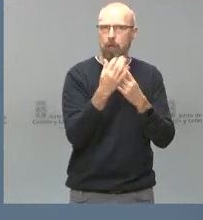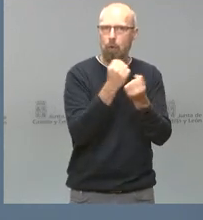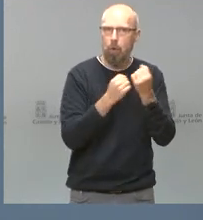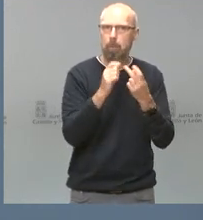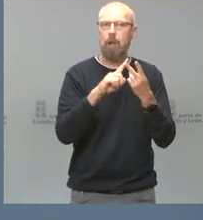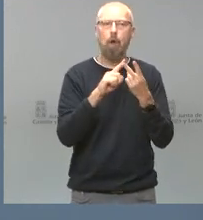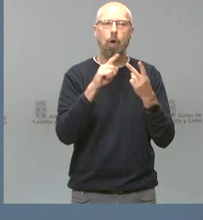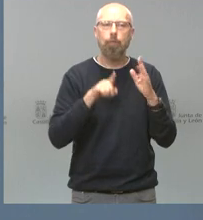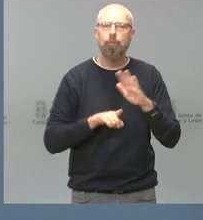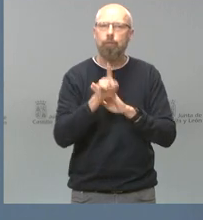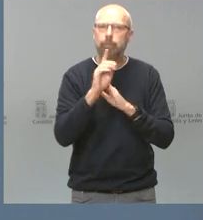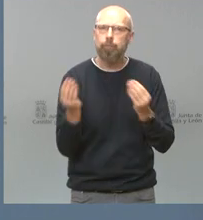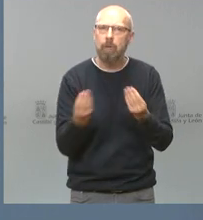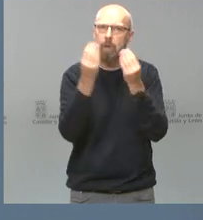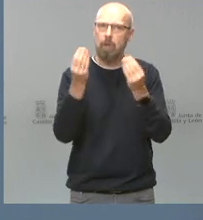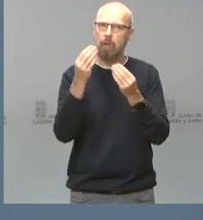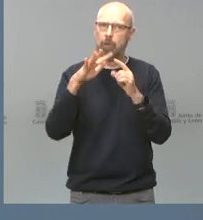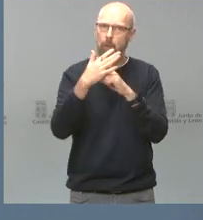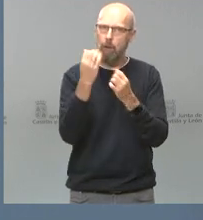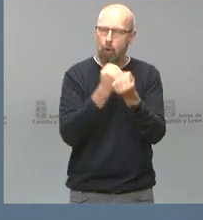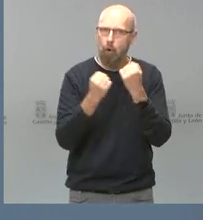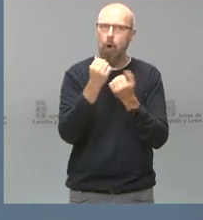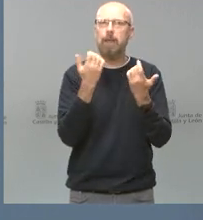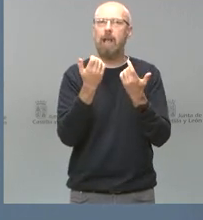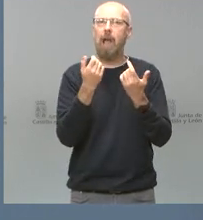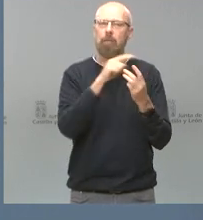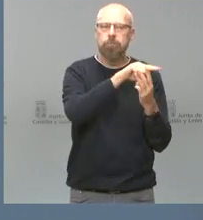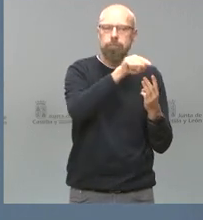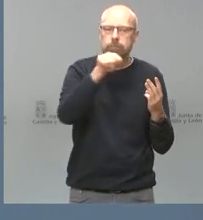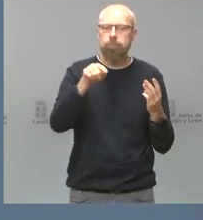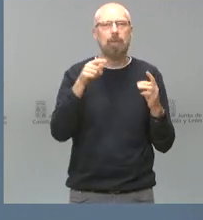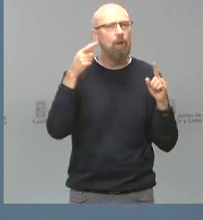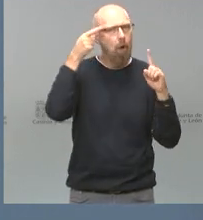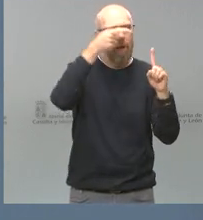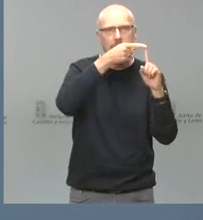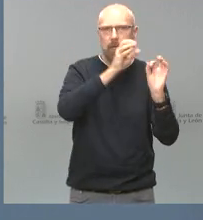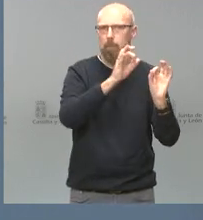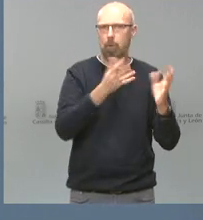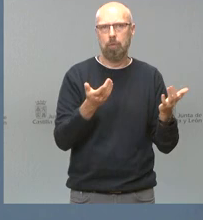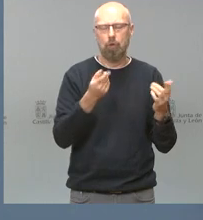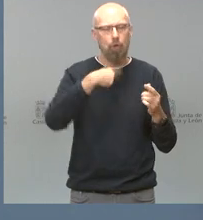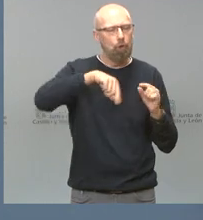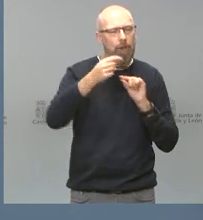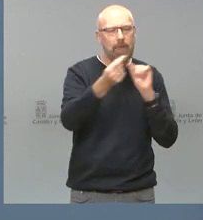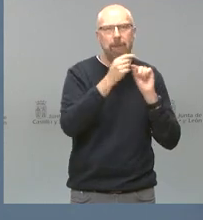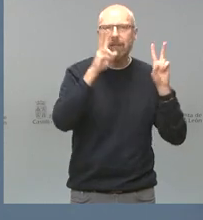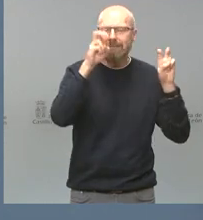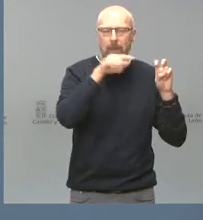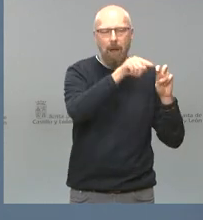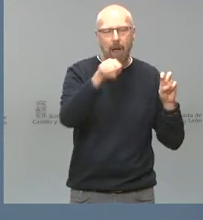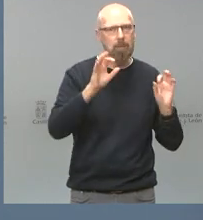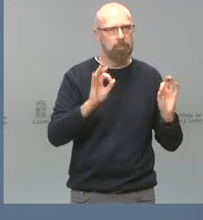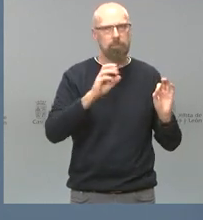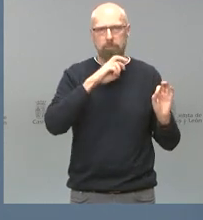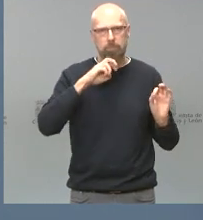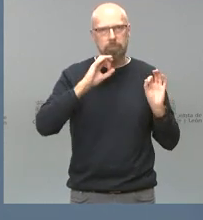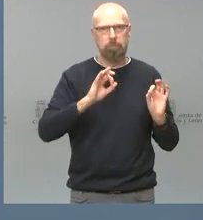crecimiento económico y el empleo de nuestra comunidad autónoma. Ese es el reto que tenemos encima de la mesa. Esto es lo que hoy debatimos, esto es lo que nos concentramos y yo creo que hoy Castilla